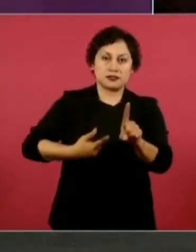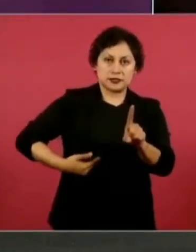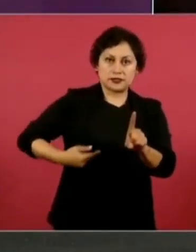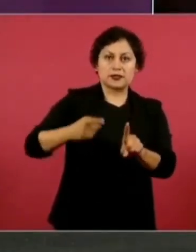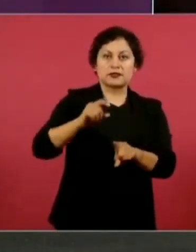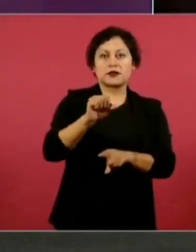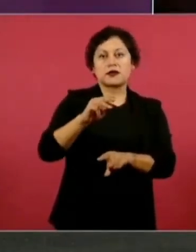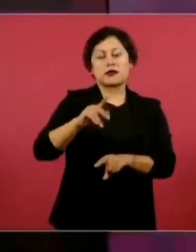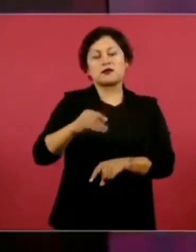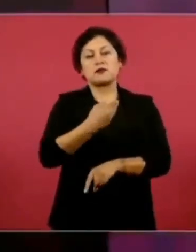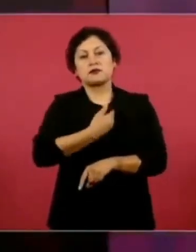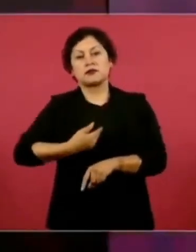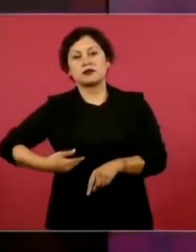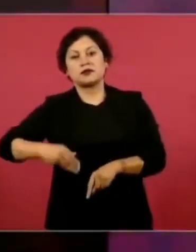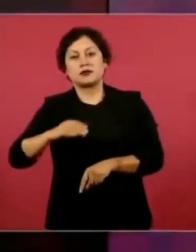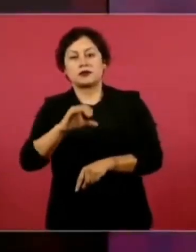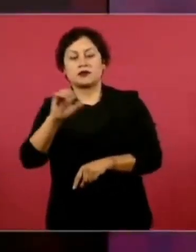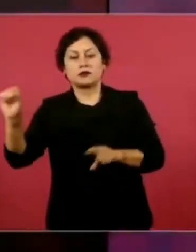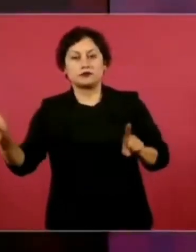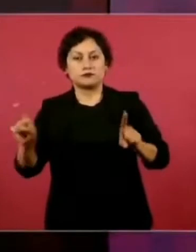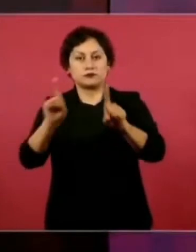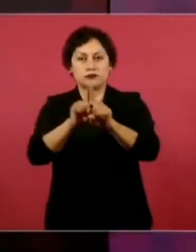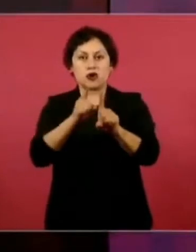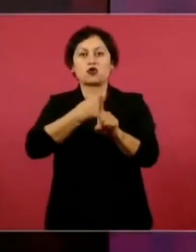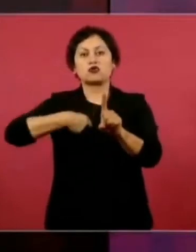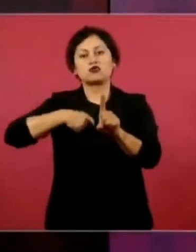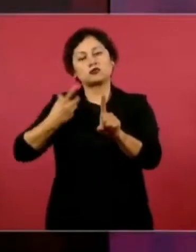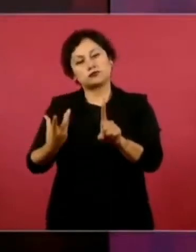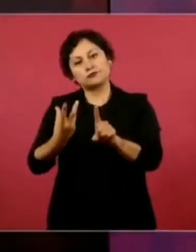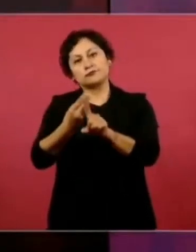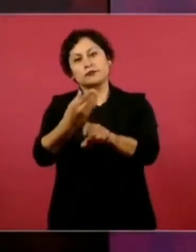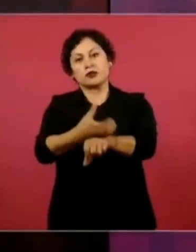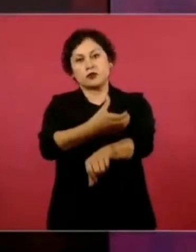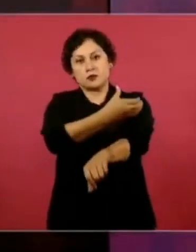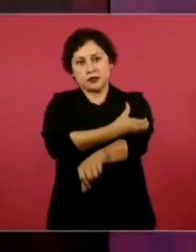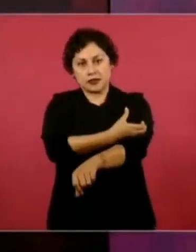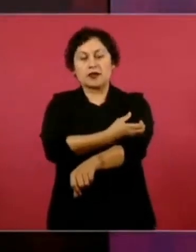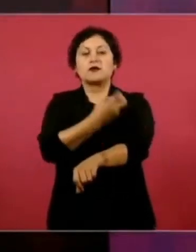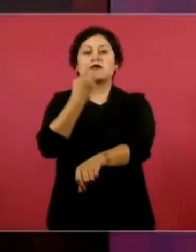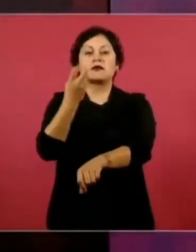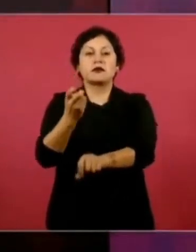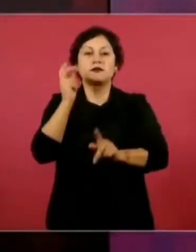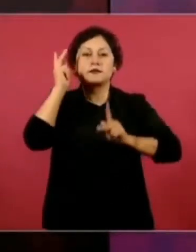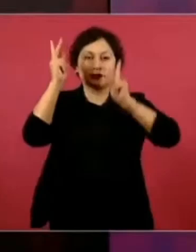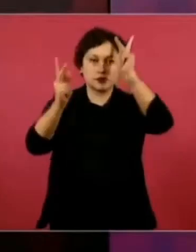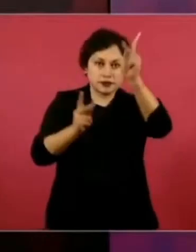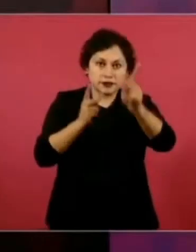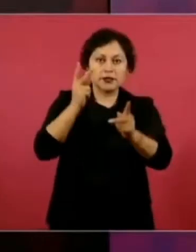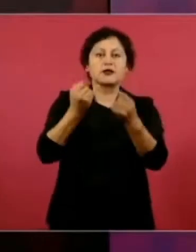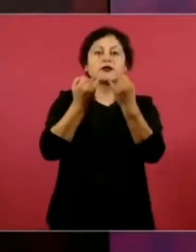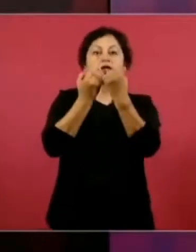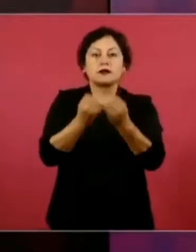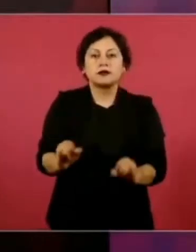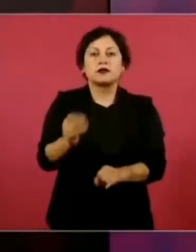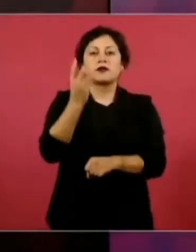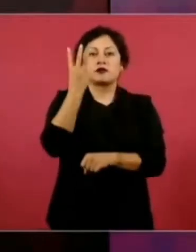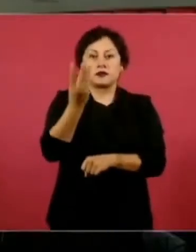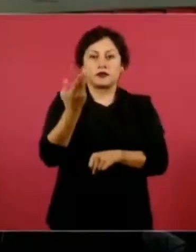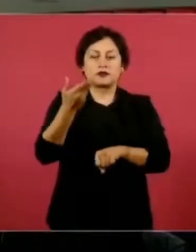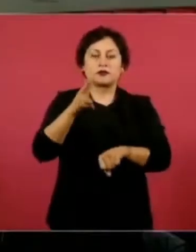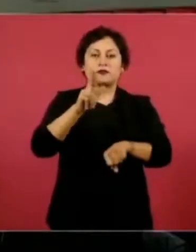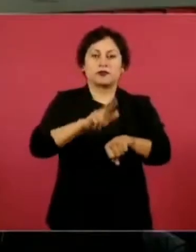en donde se visitaron y se inauguraron también tres hospitales, el Hospital General